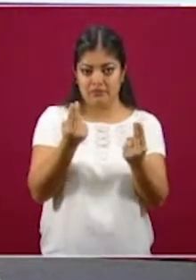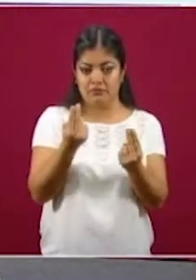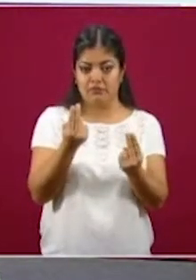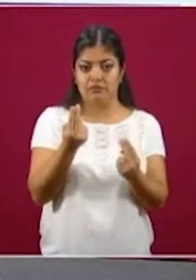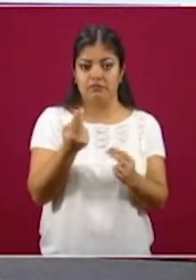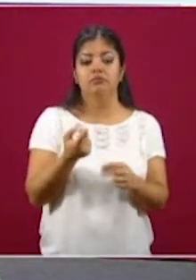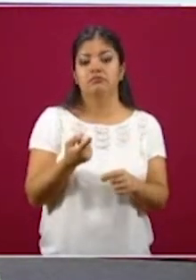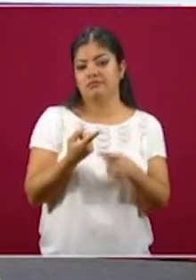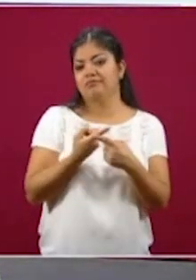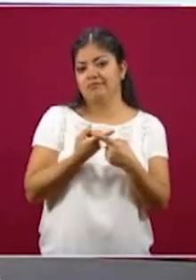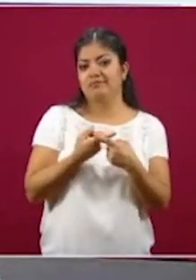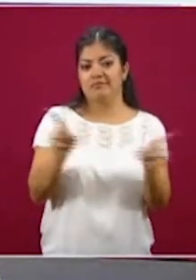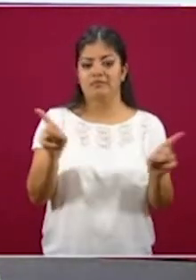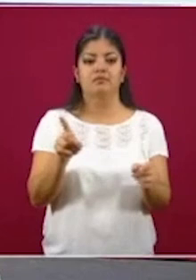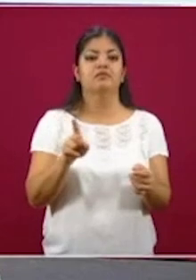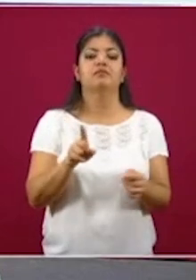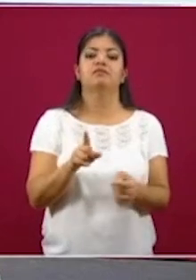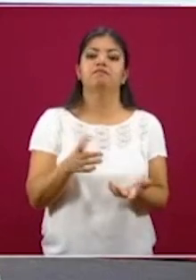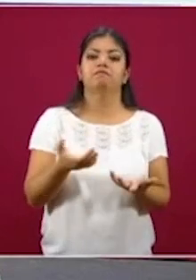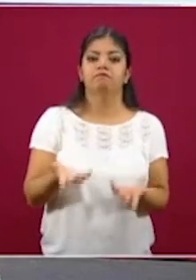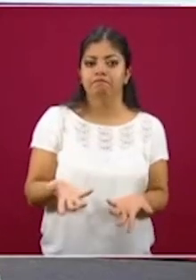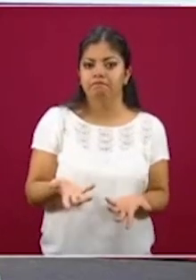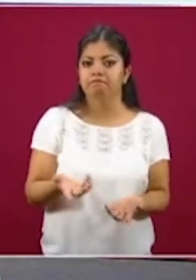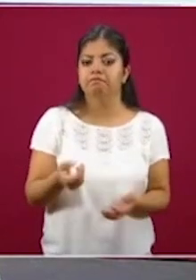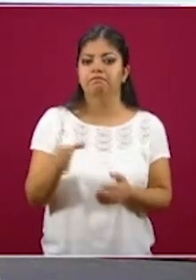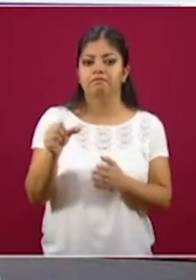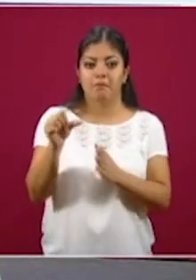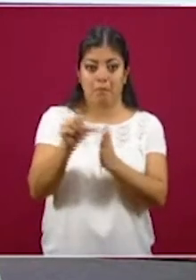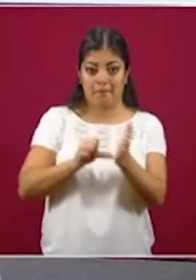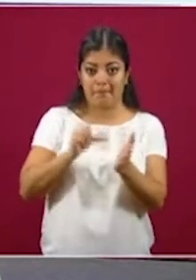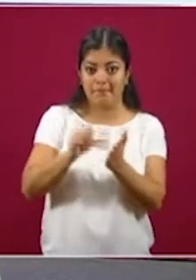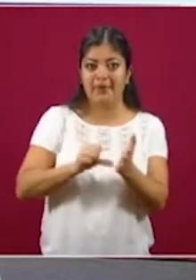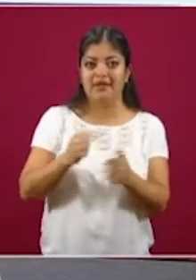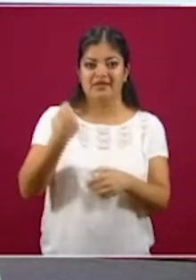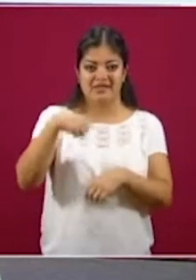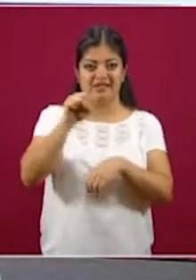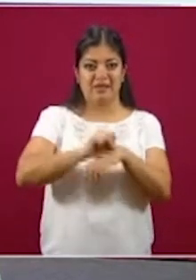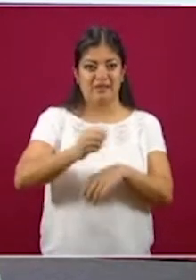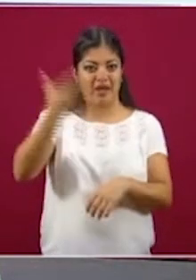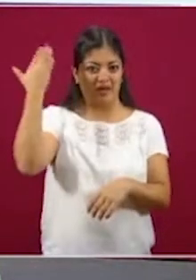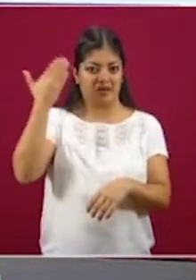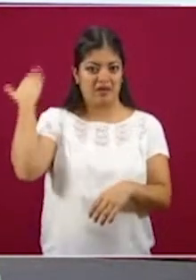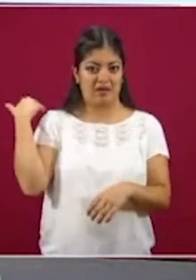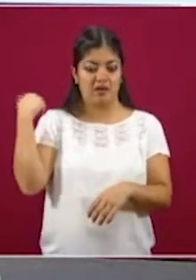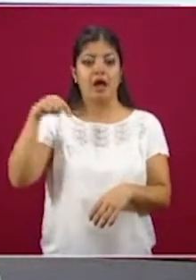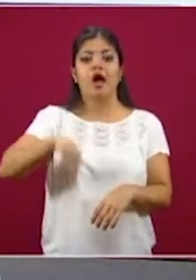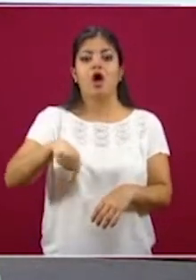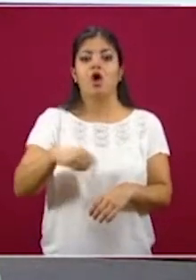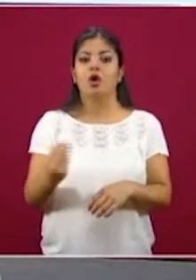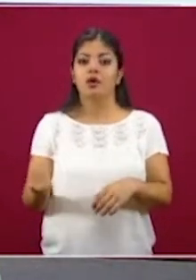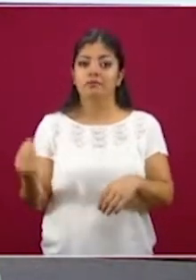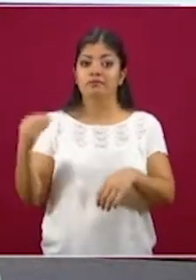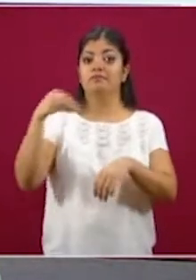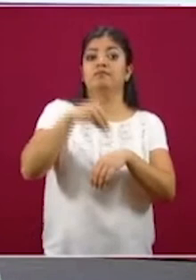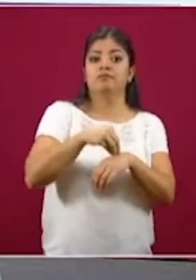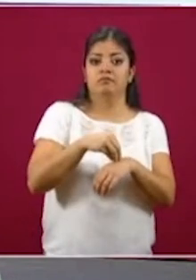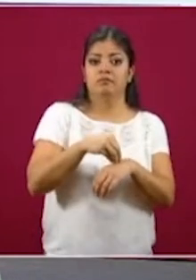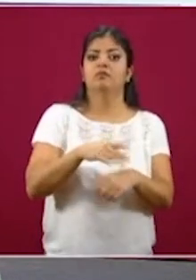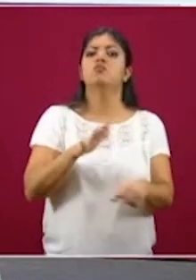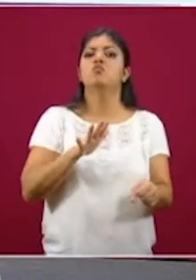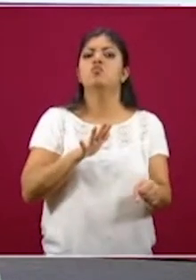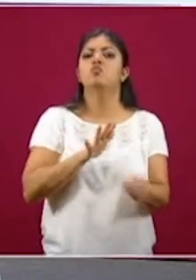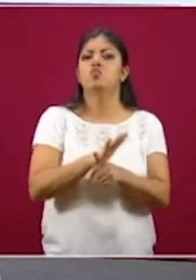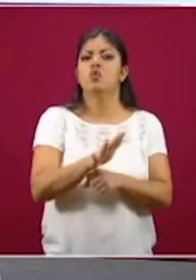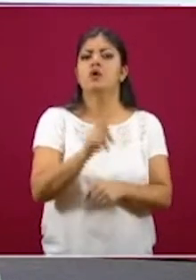de los meses y las semanas pasadas, hoy se incluyen dentro de estas